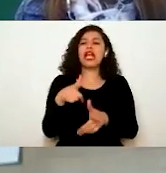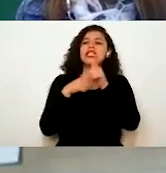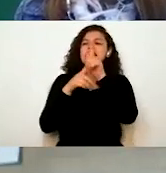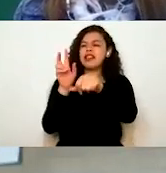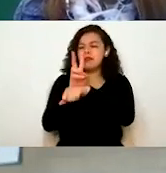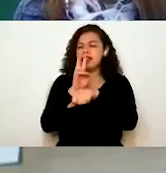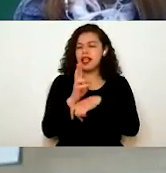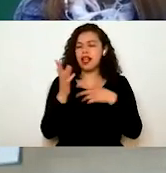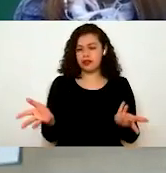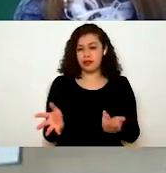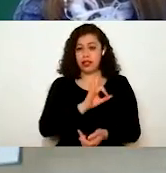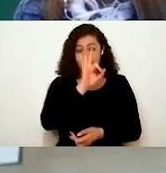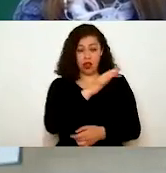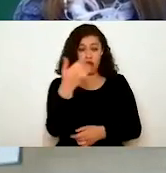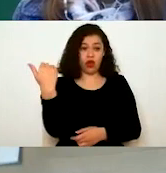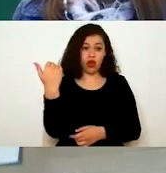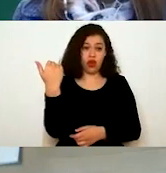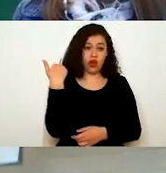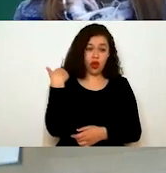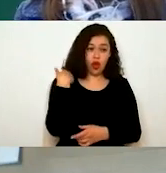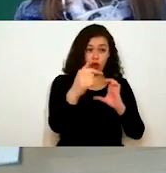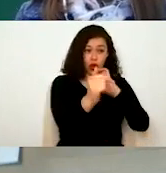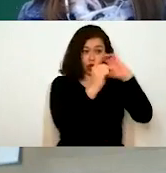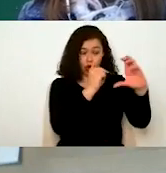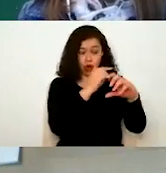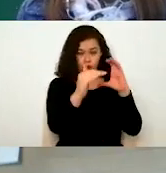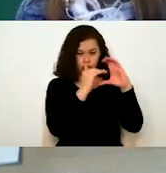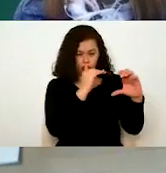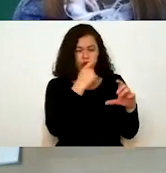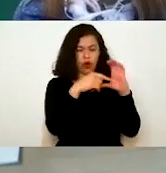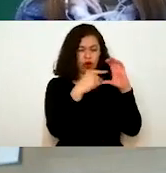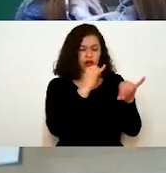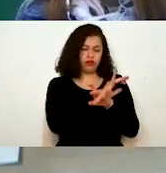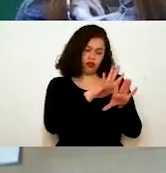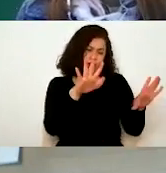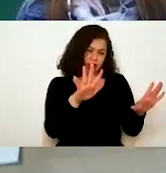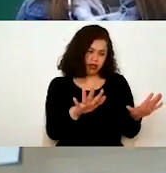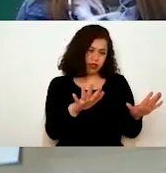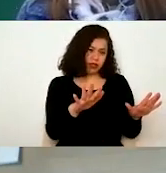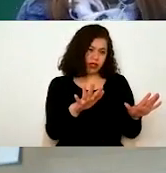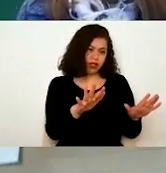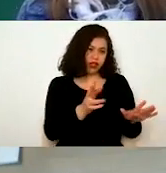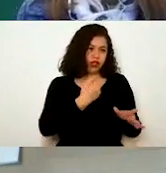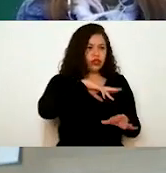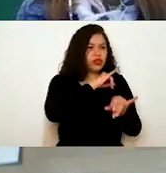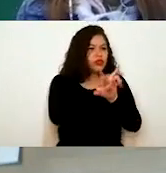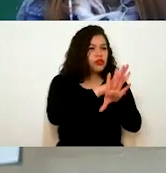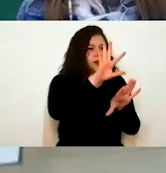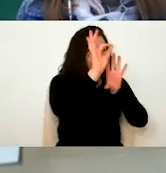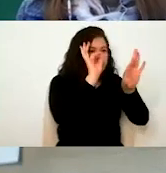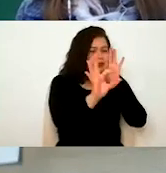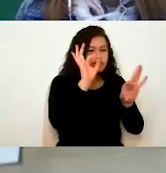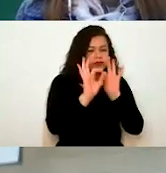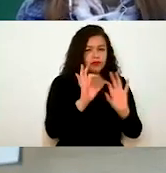Si es por correo, bueno, tratamos de sacar los más datos que vengan en el correo. Aquí sí es muy importante, pues, que nos pongan los más datos, si es por